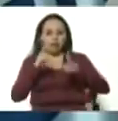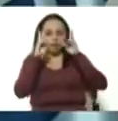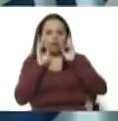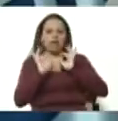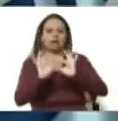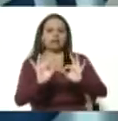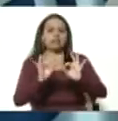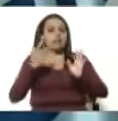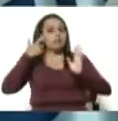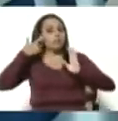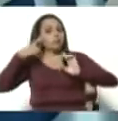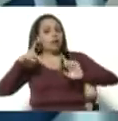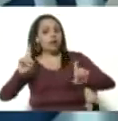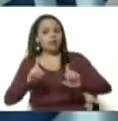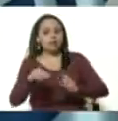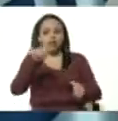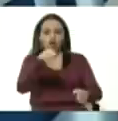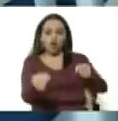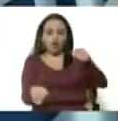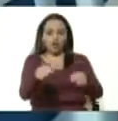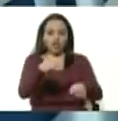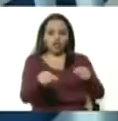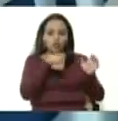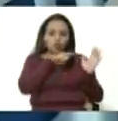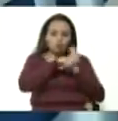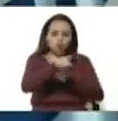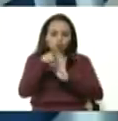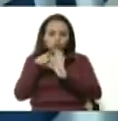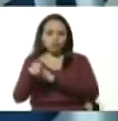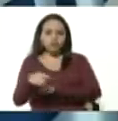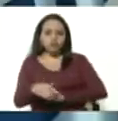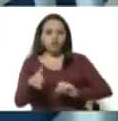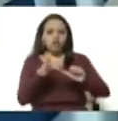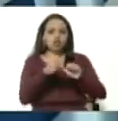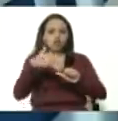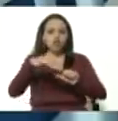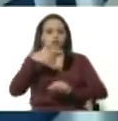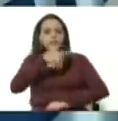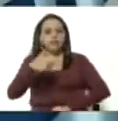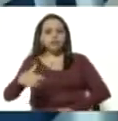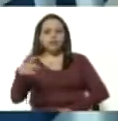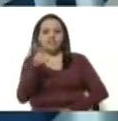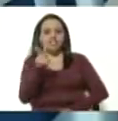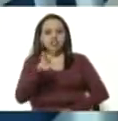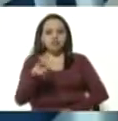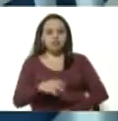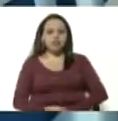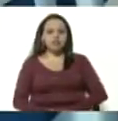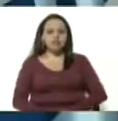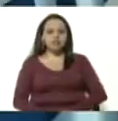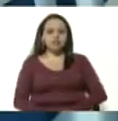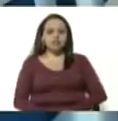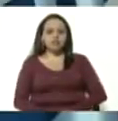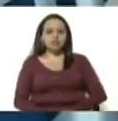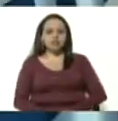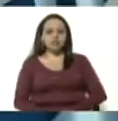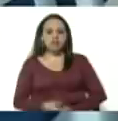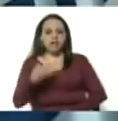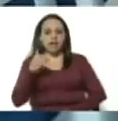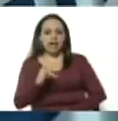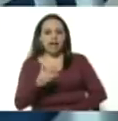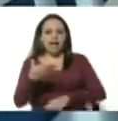presuntamente los vehículos los transportes donde con nacionales nuestros compatriotas venezolanos fueron